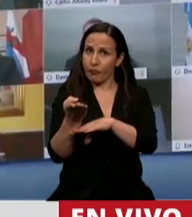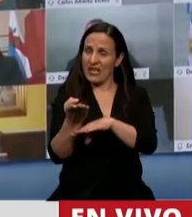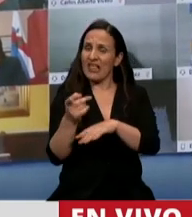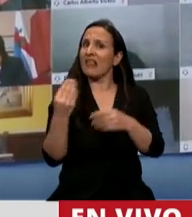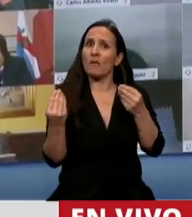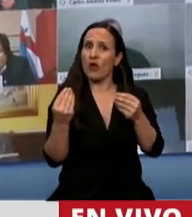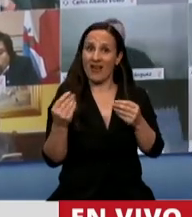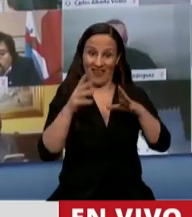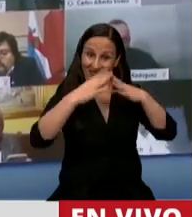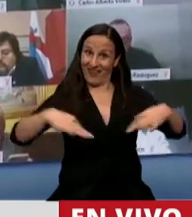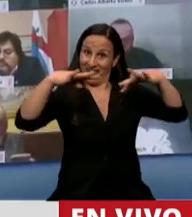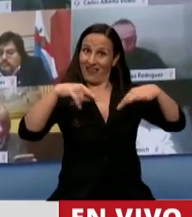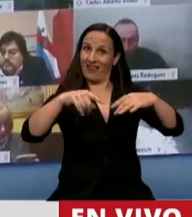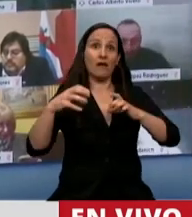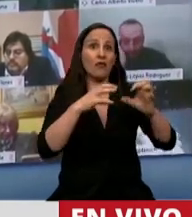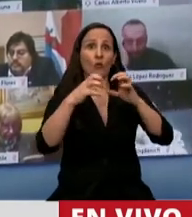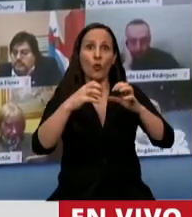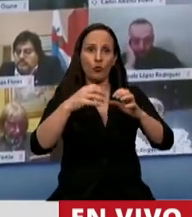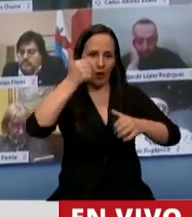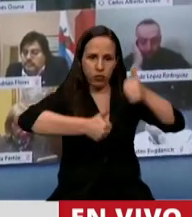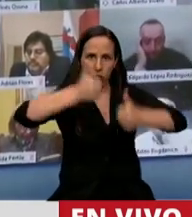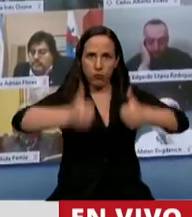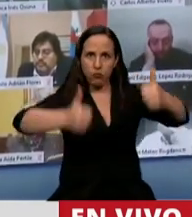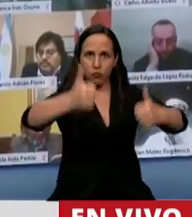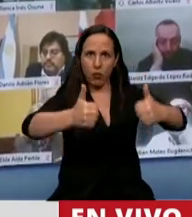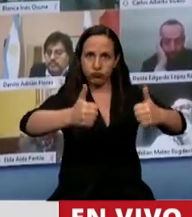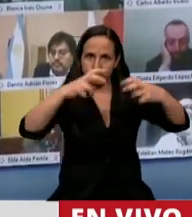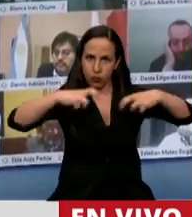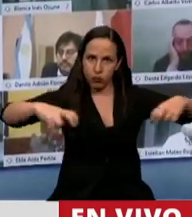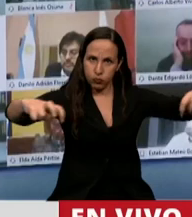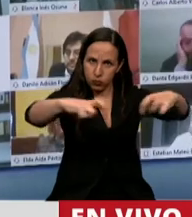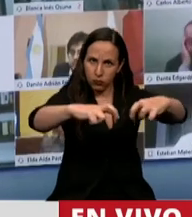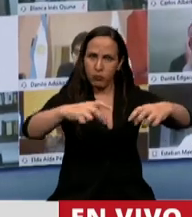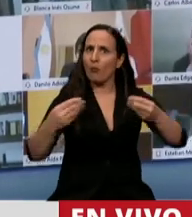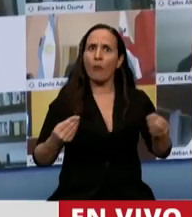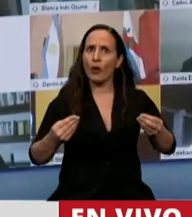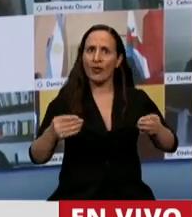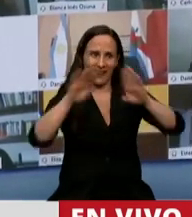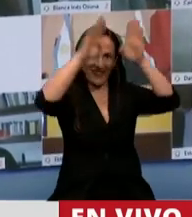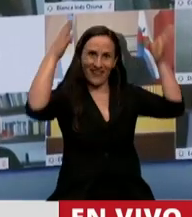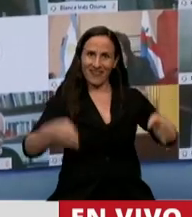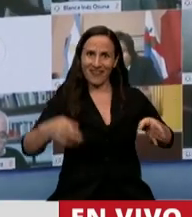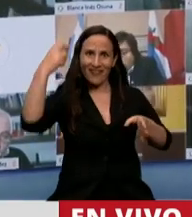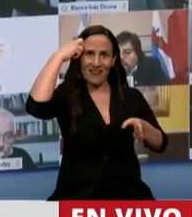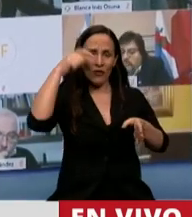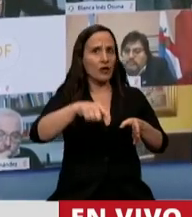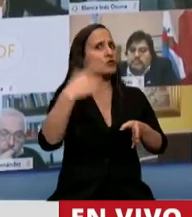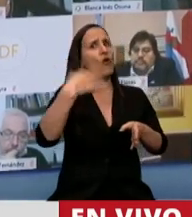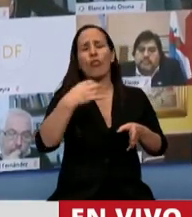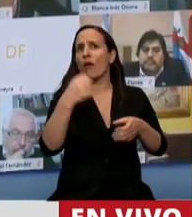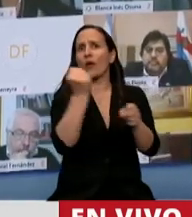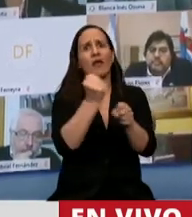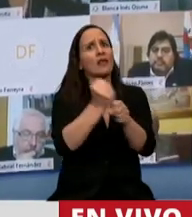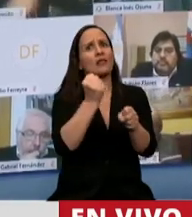discusiones presencialmente, porque esto es un Parlamento que debe trabajar como trabajan